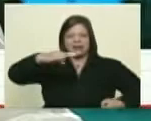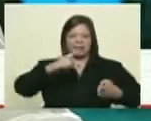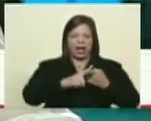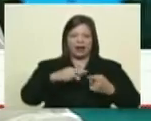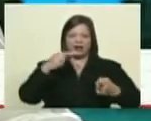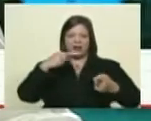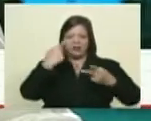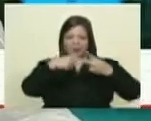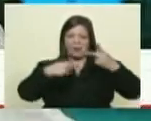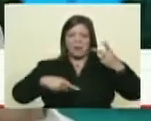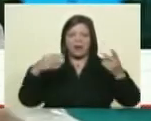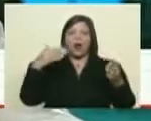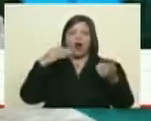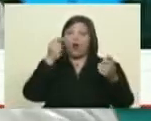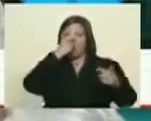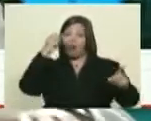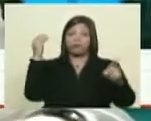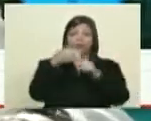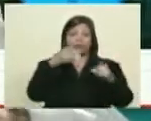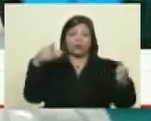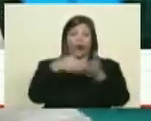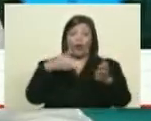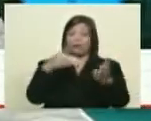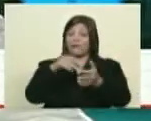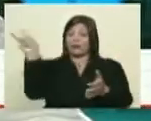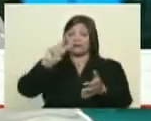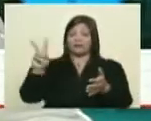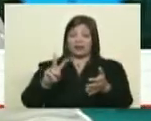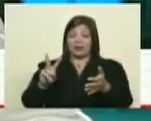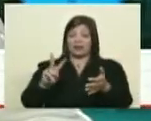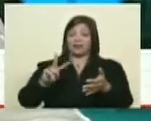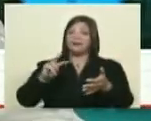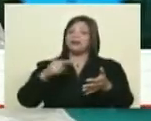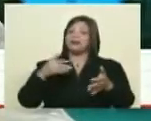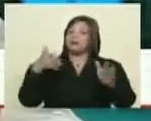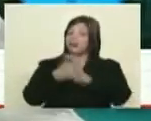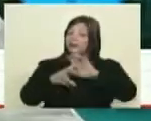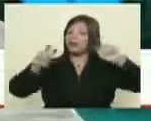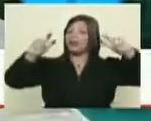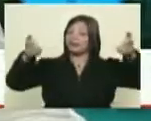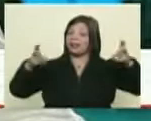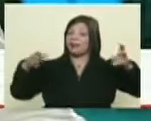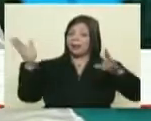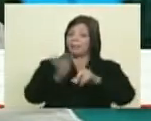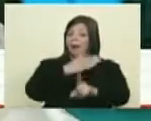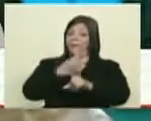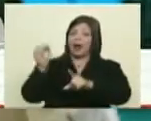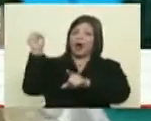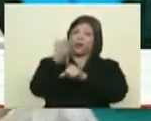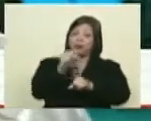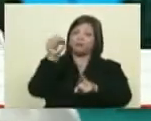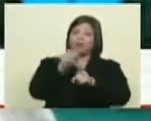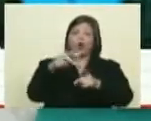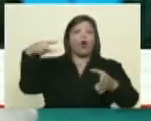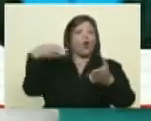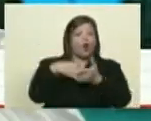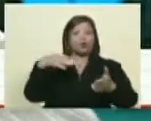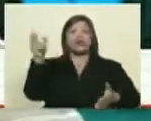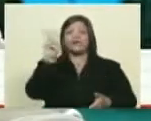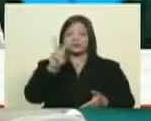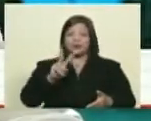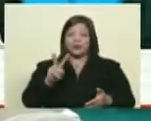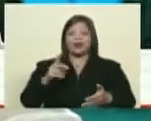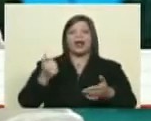altos cargos públicos venezolanos, y que es la base de la argumentación de las sanciones en contra de Venezuela, y ahora también que han